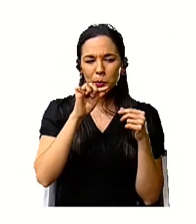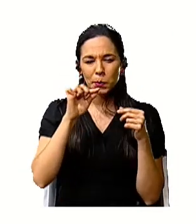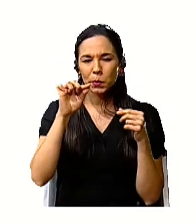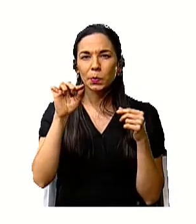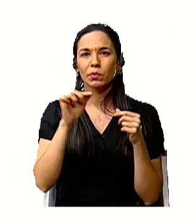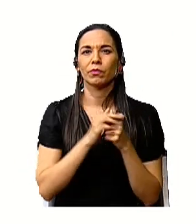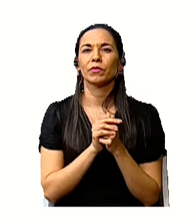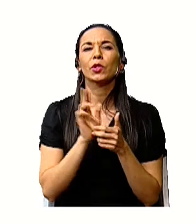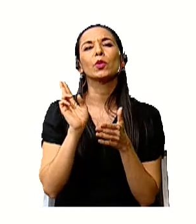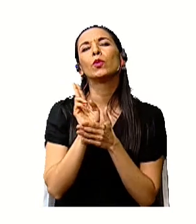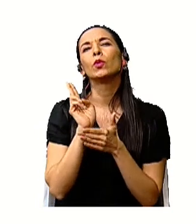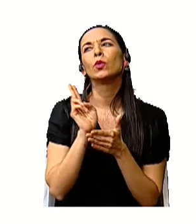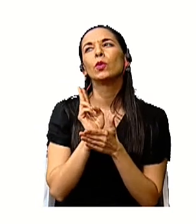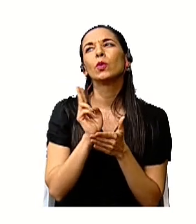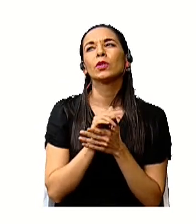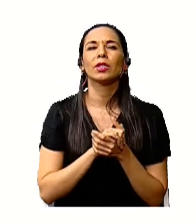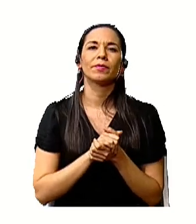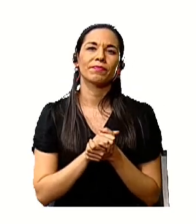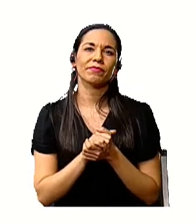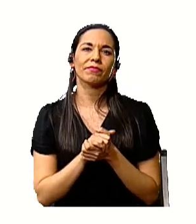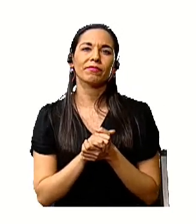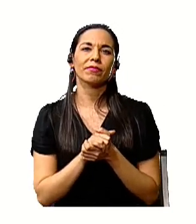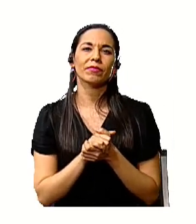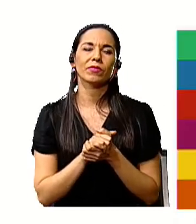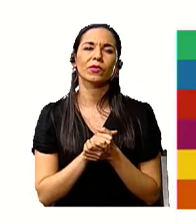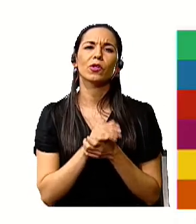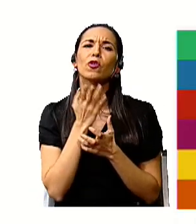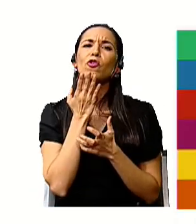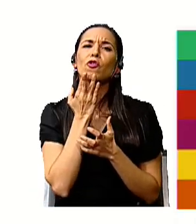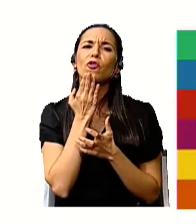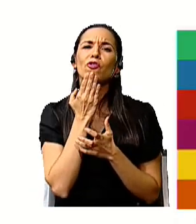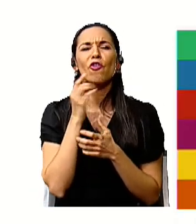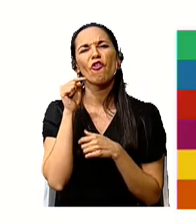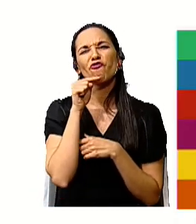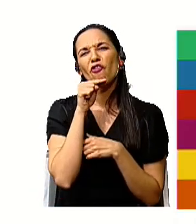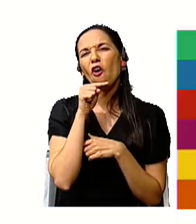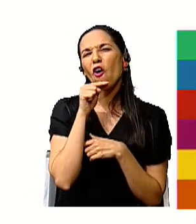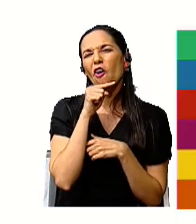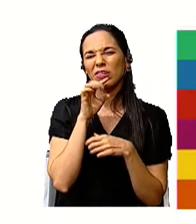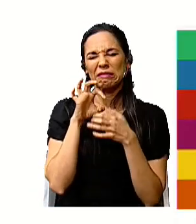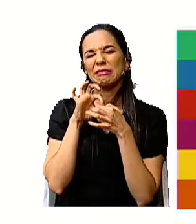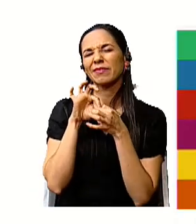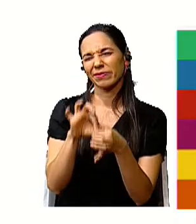Utilizan también tonos rojizos.